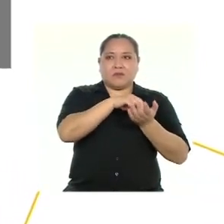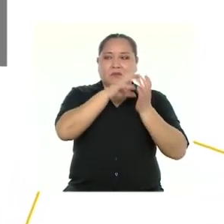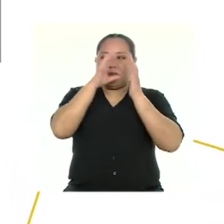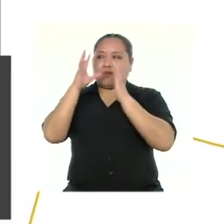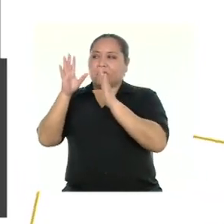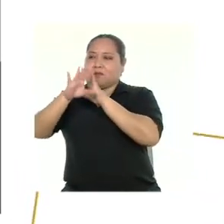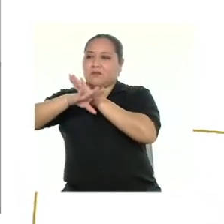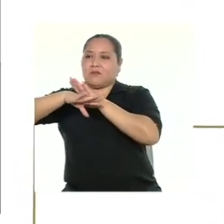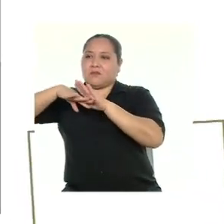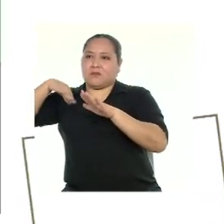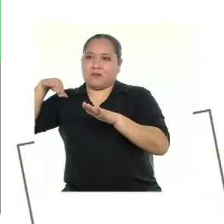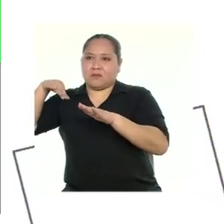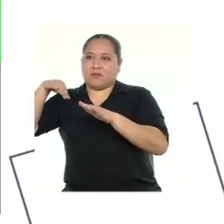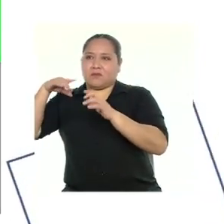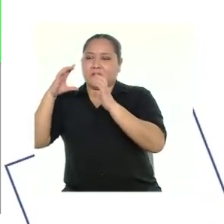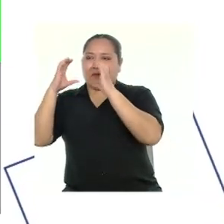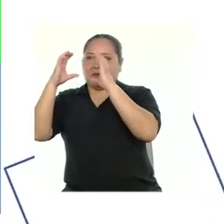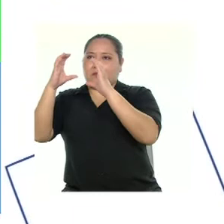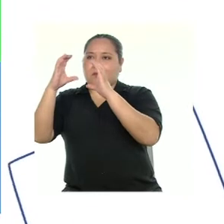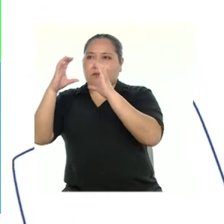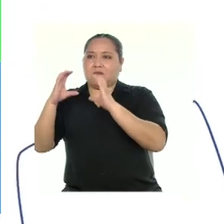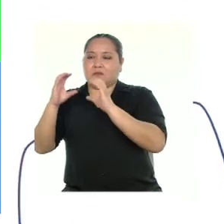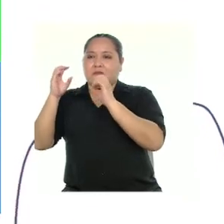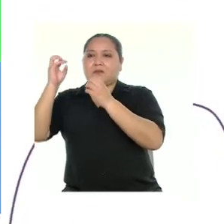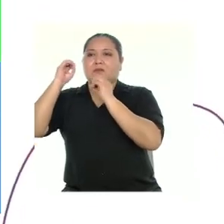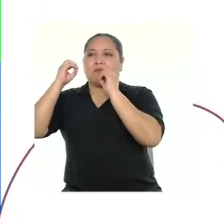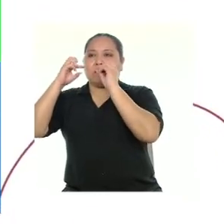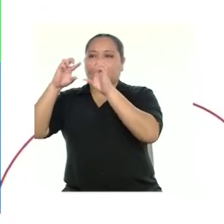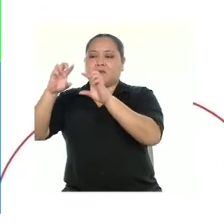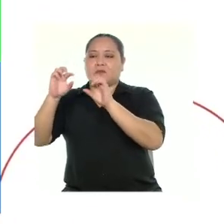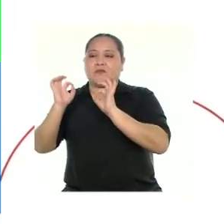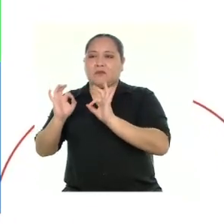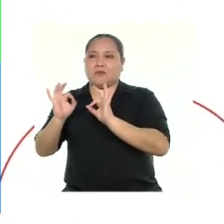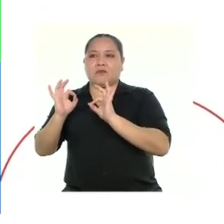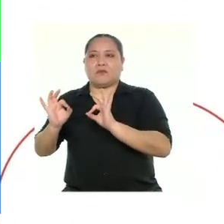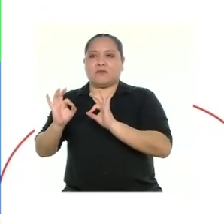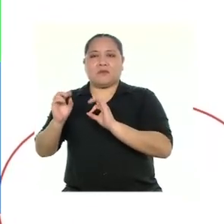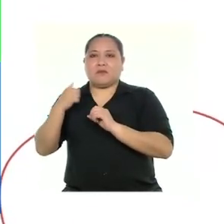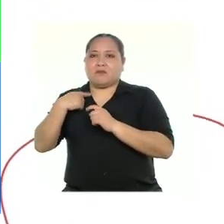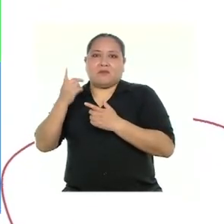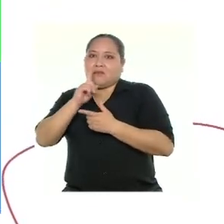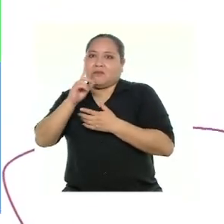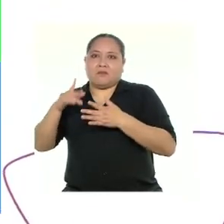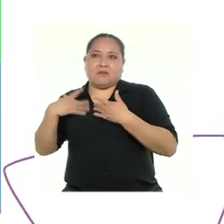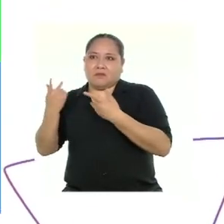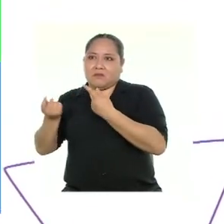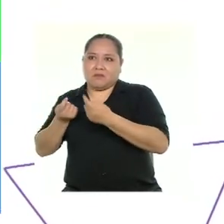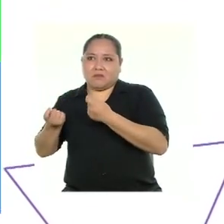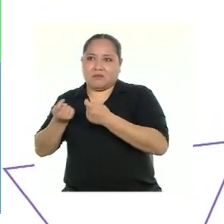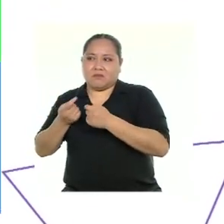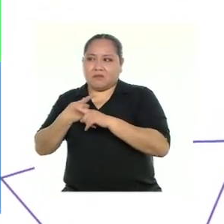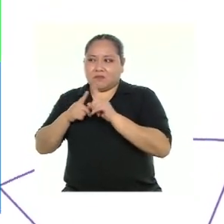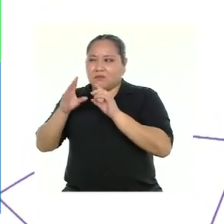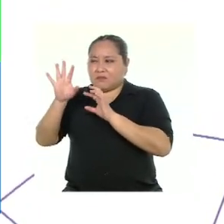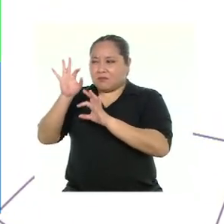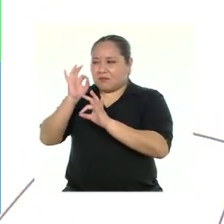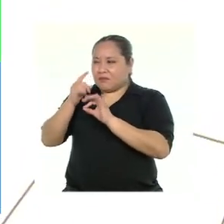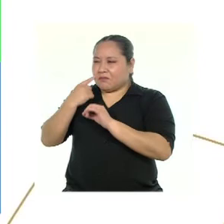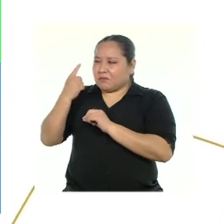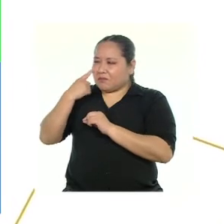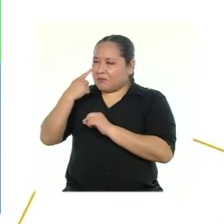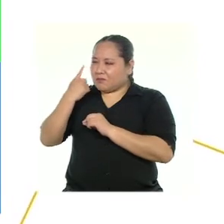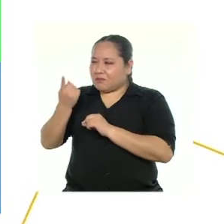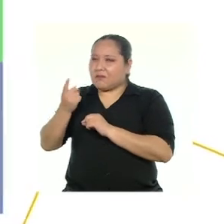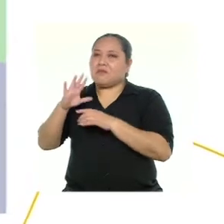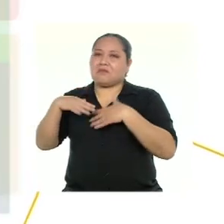y factores externos. Aquellas oportunidades y amenazas que están fuera de nuestro control pero que si identificamos a tiempo podemos